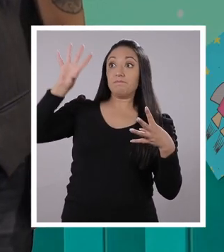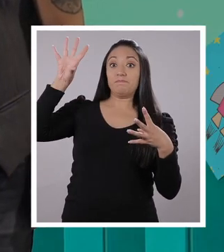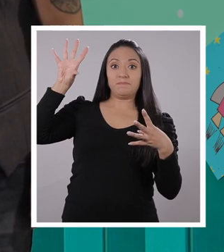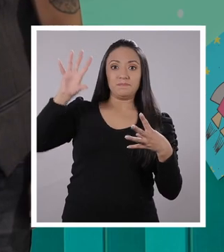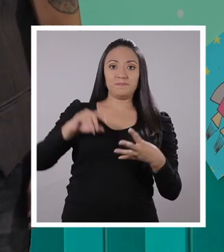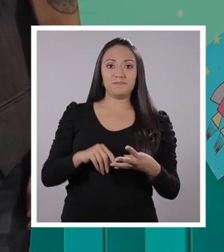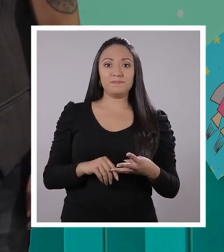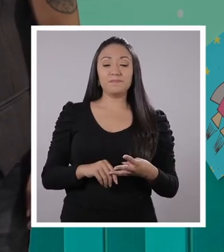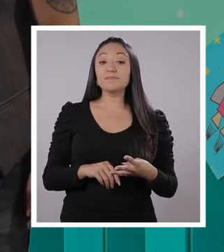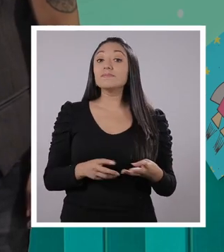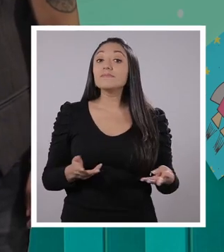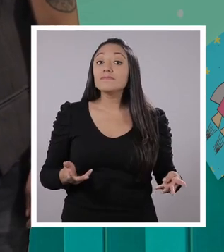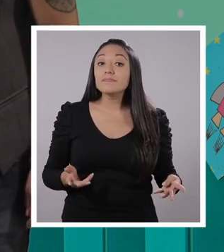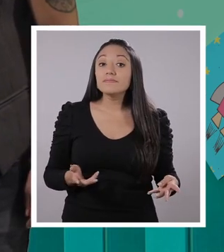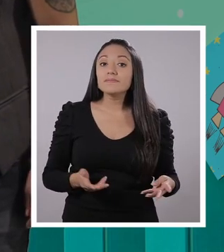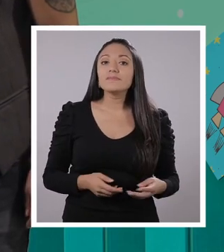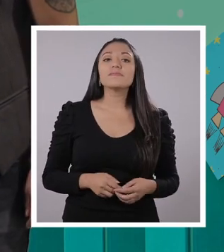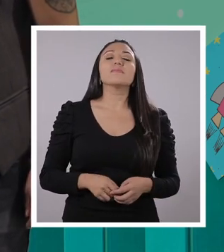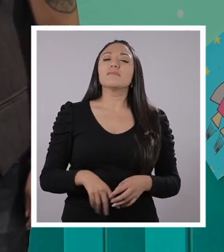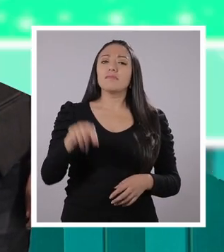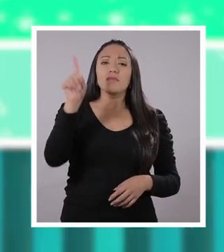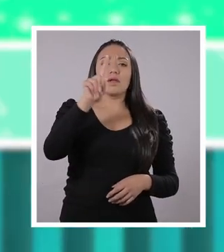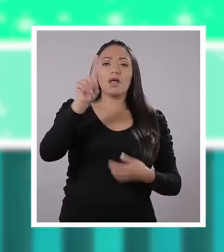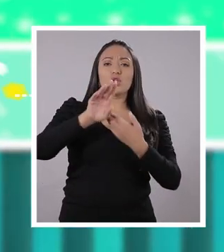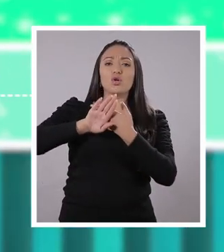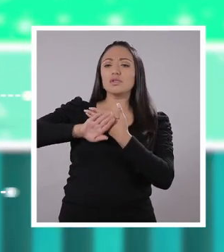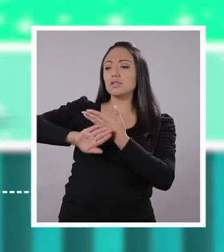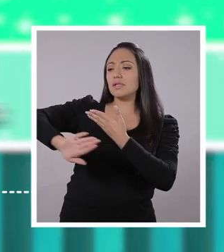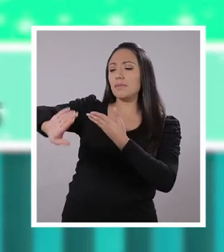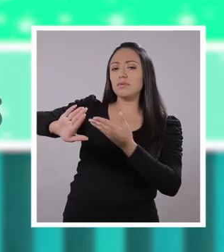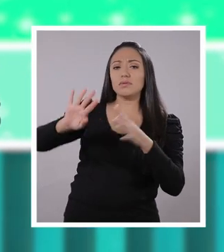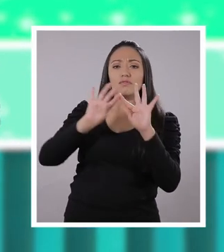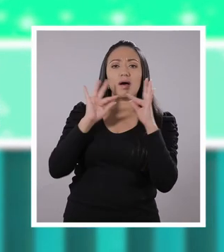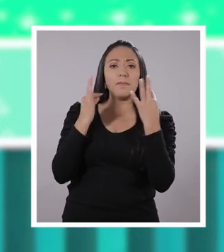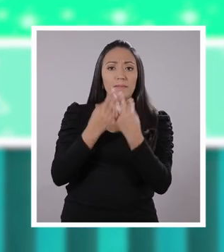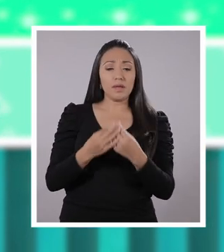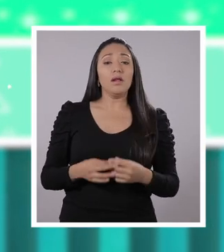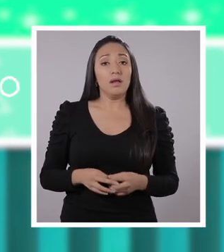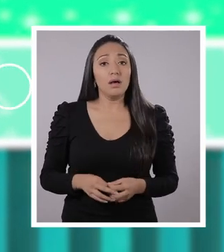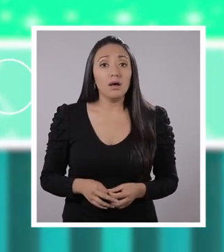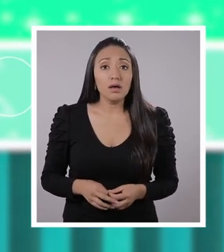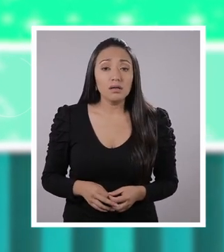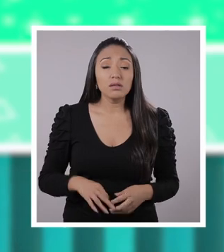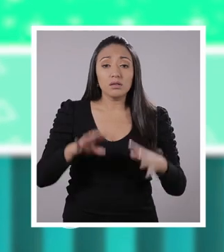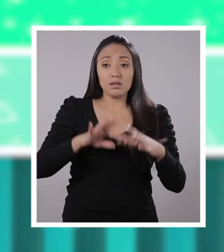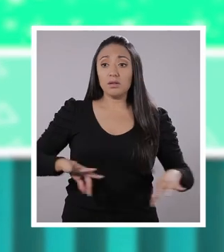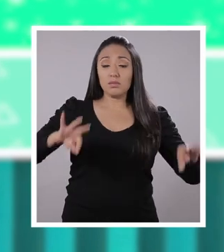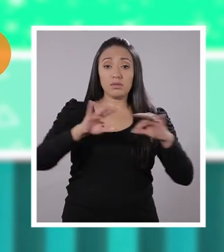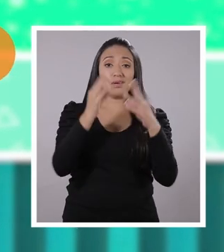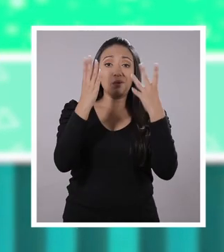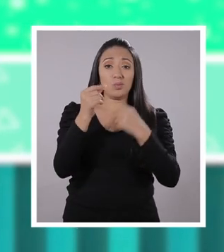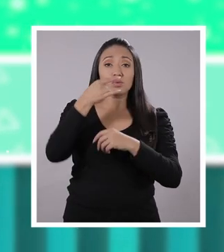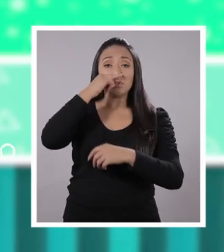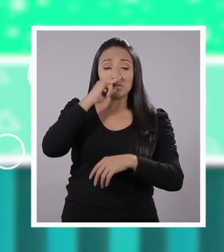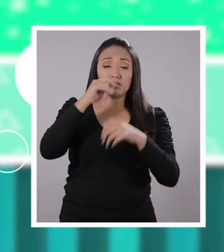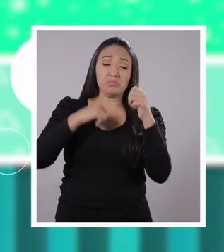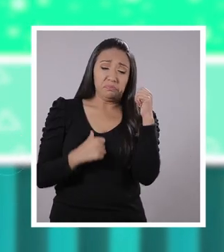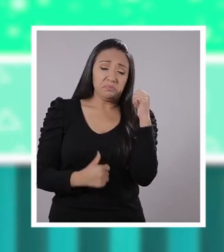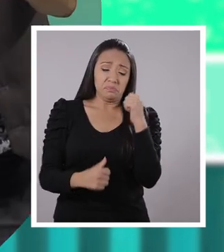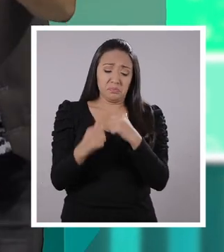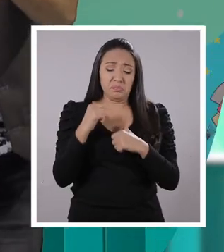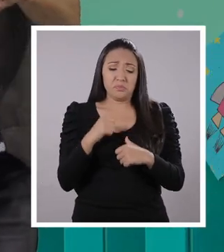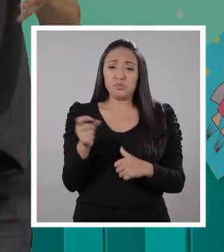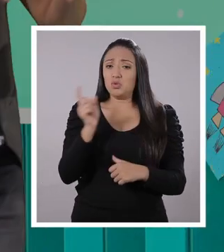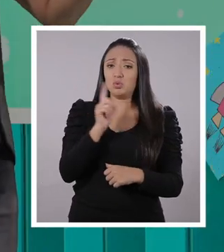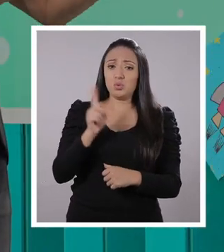Tienen el derecho a no ser separados de su familia. ¡Guau! ¡Qué importante! Hay muchos niños que sufren eso, ¿eh? Que le dicen,